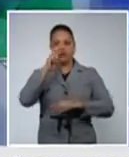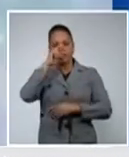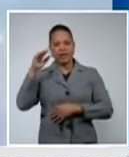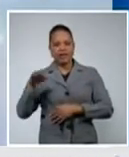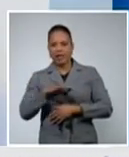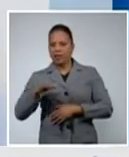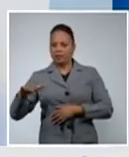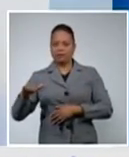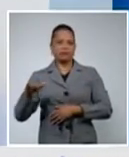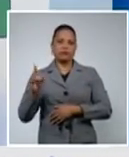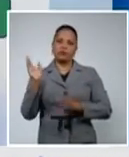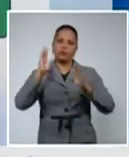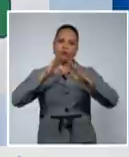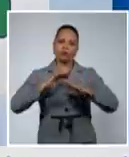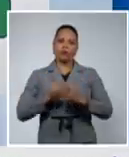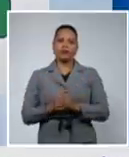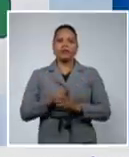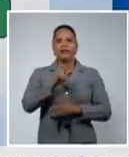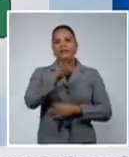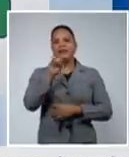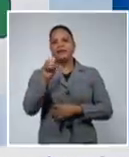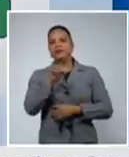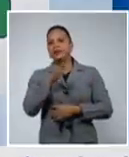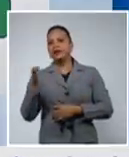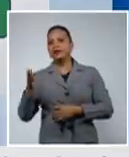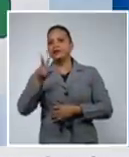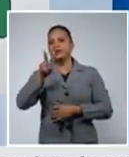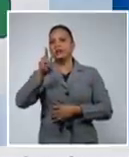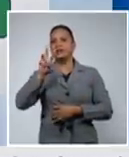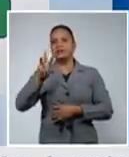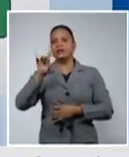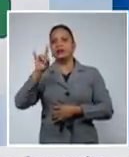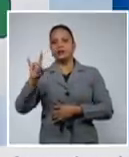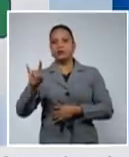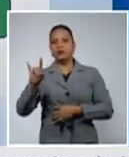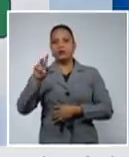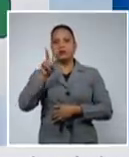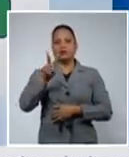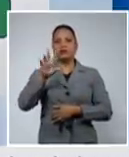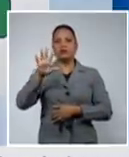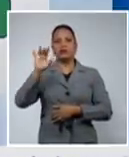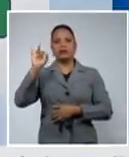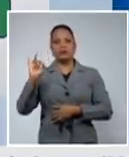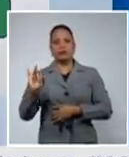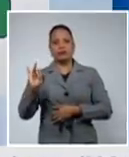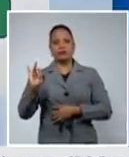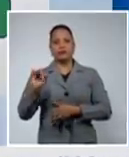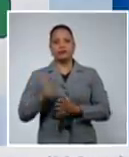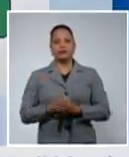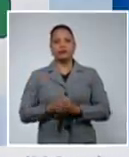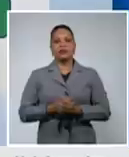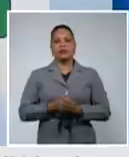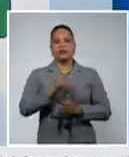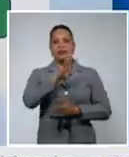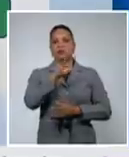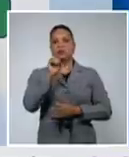39 257 casos confirmados de 40 a 59